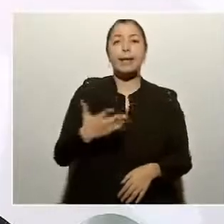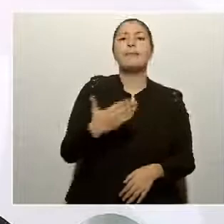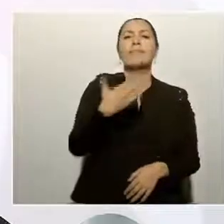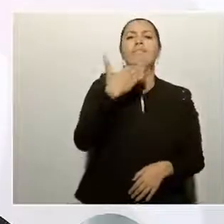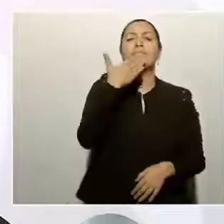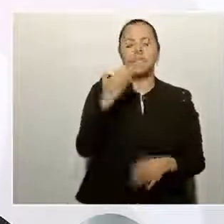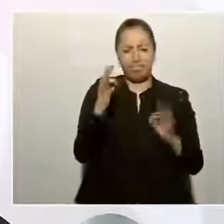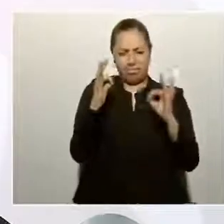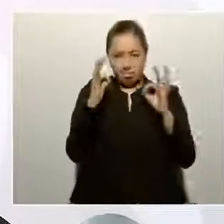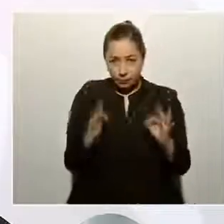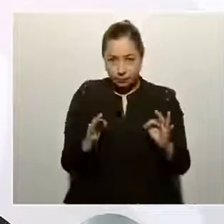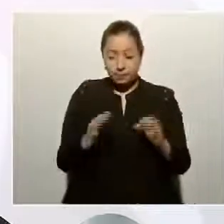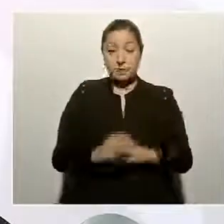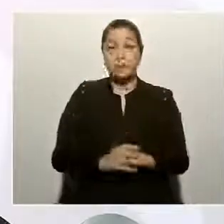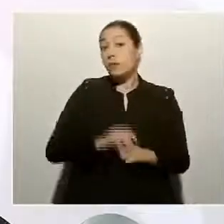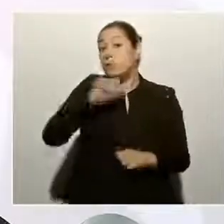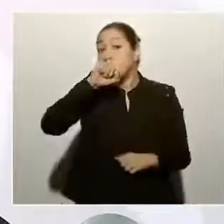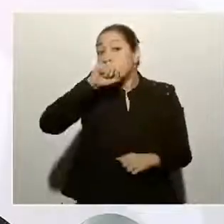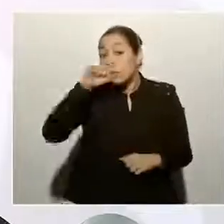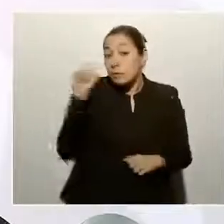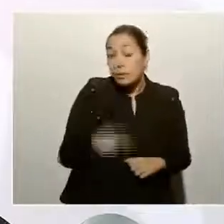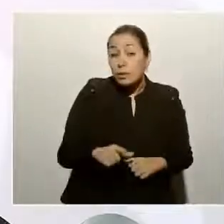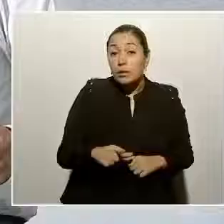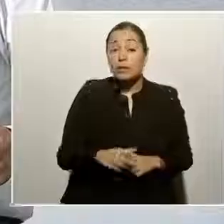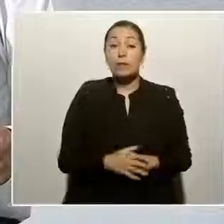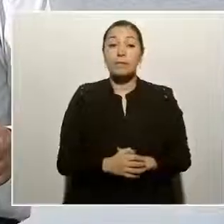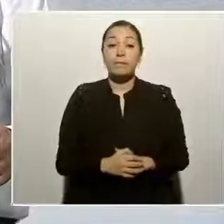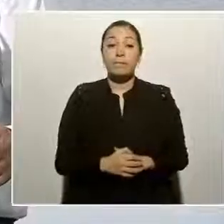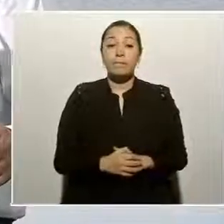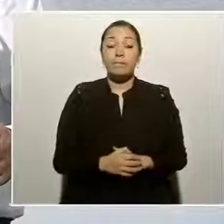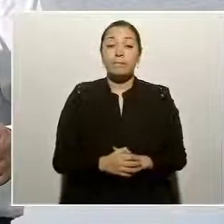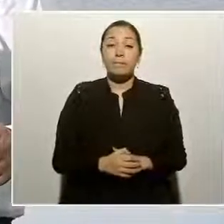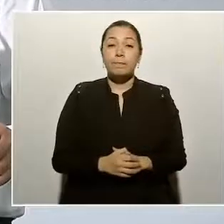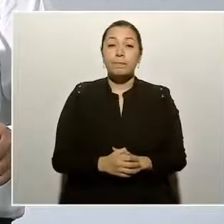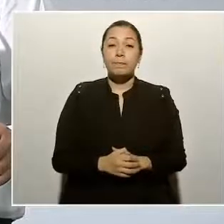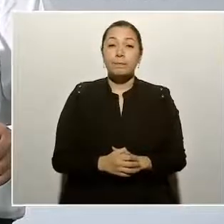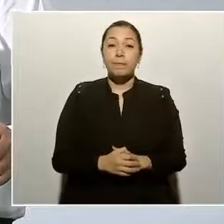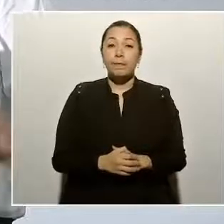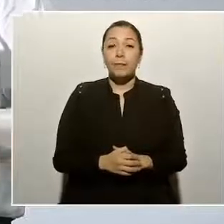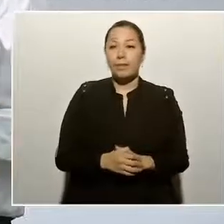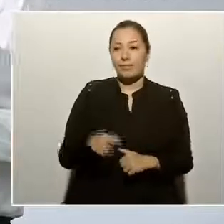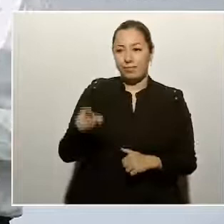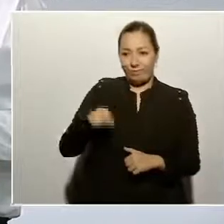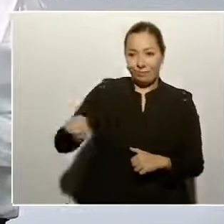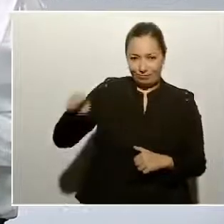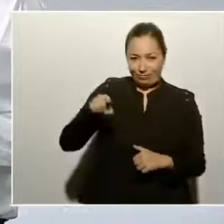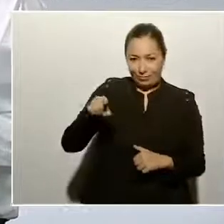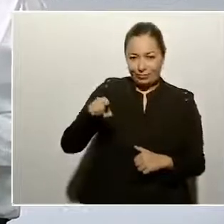Y también que la autoridad